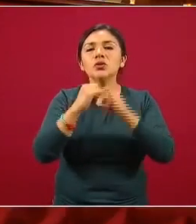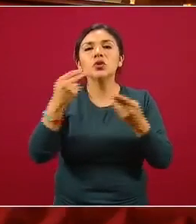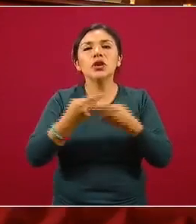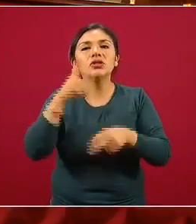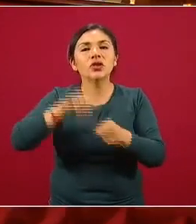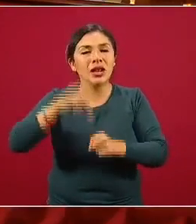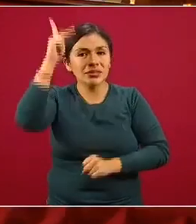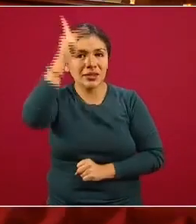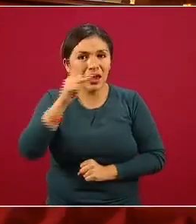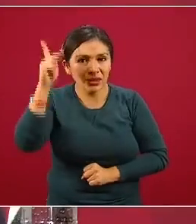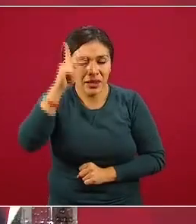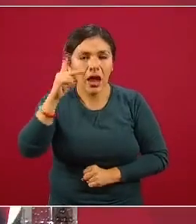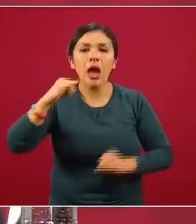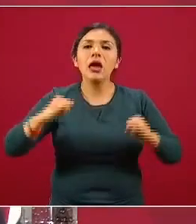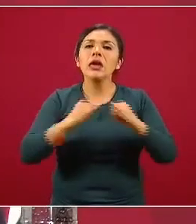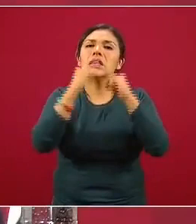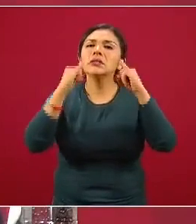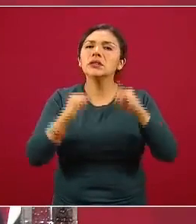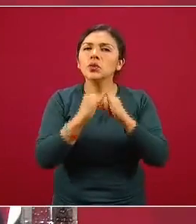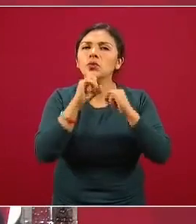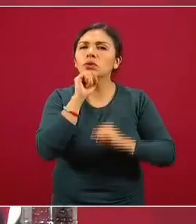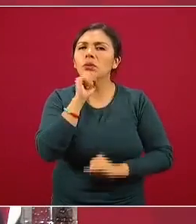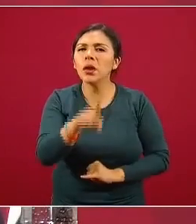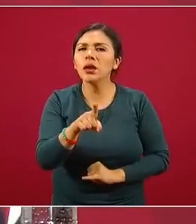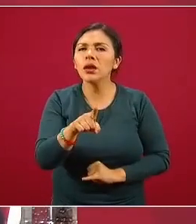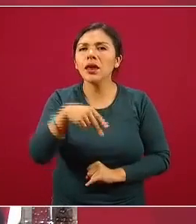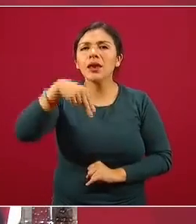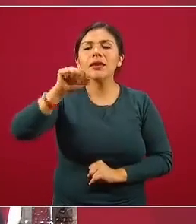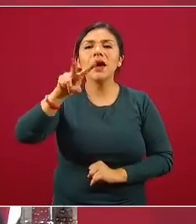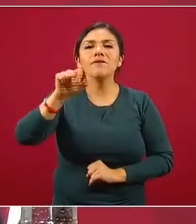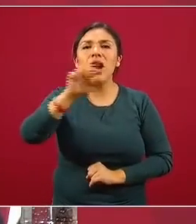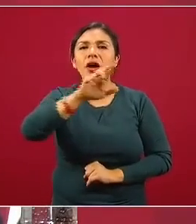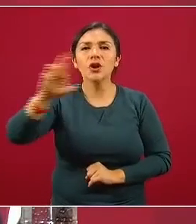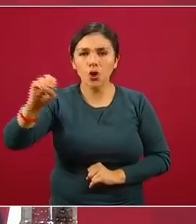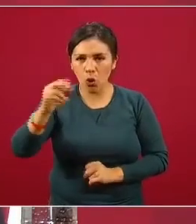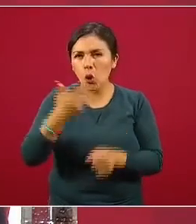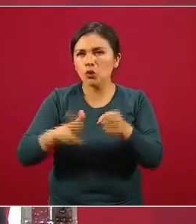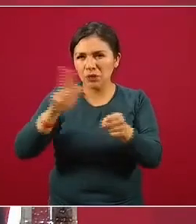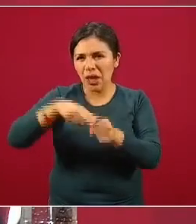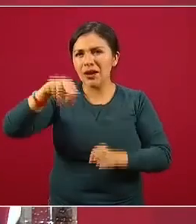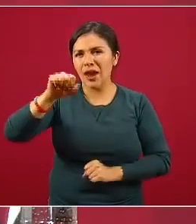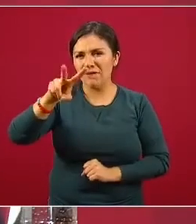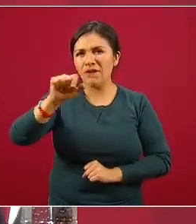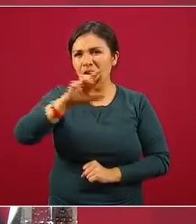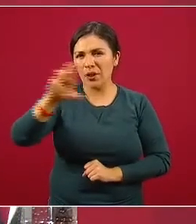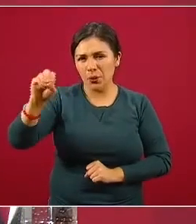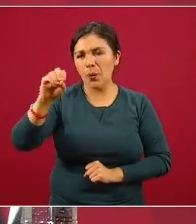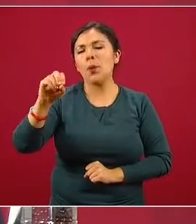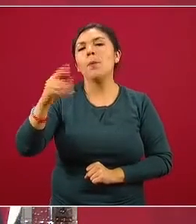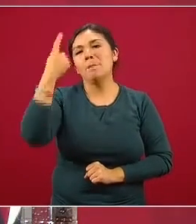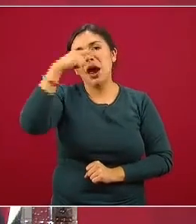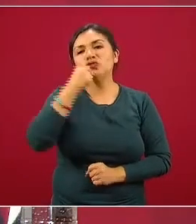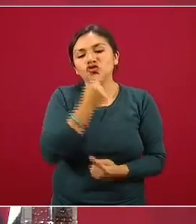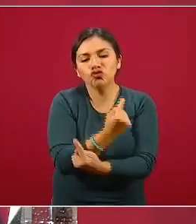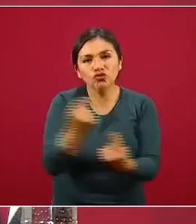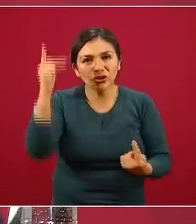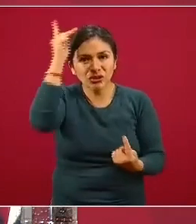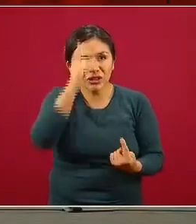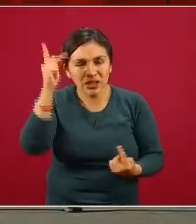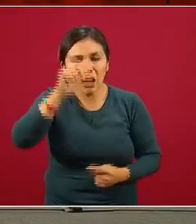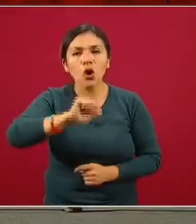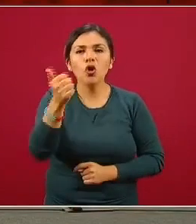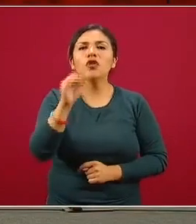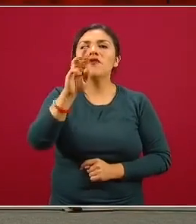Psiquiatría, en el Instituto Navarro, el Hospital Navarro para la Atención Pedosiquiátrica, al Hospital Fray